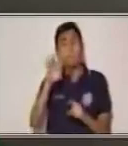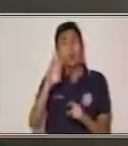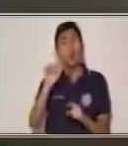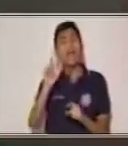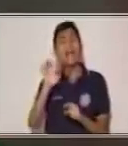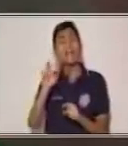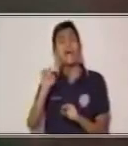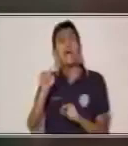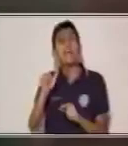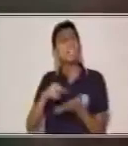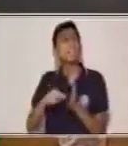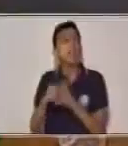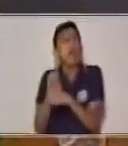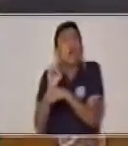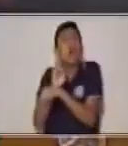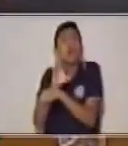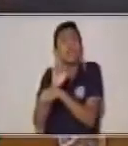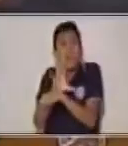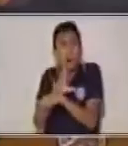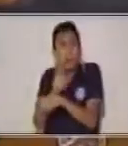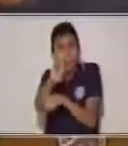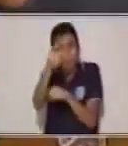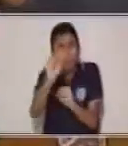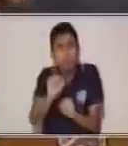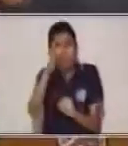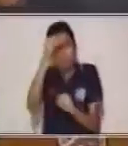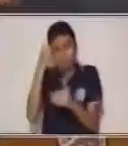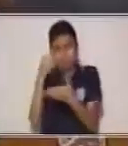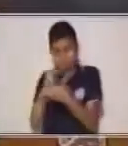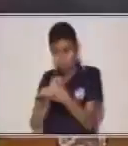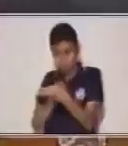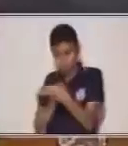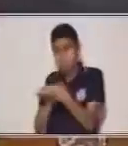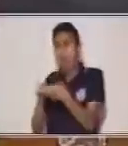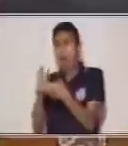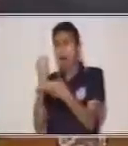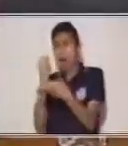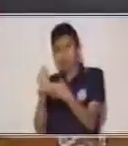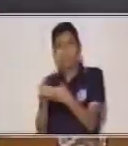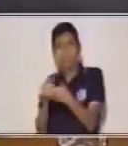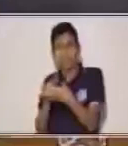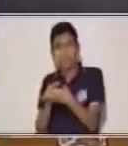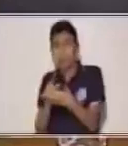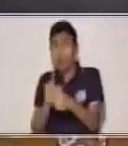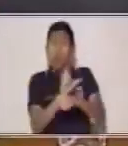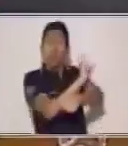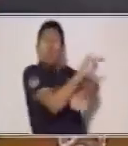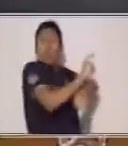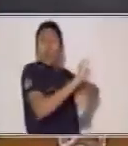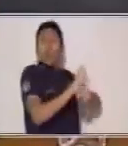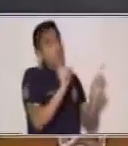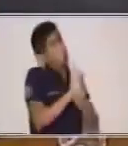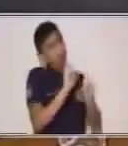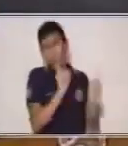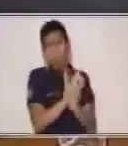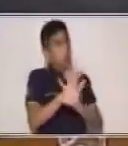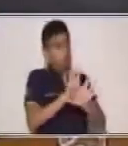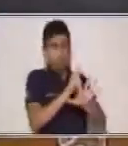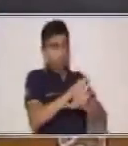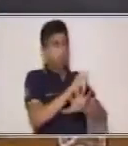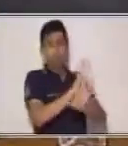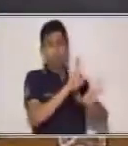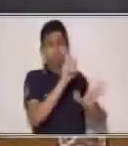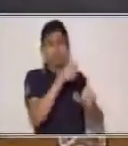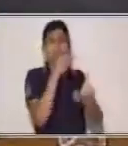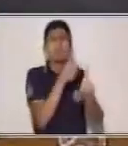fábula, pero al final siempre va a tener una enseñanza. El cuento no. Te vuelvo a decir, el cuento busca